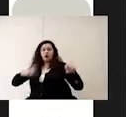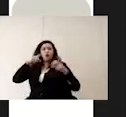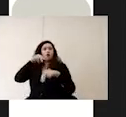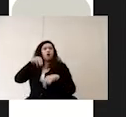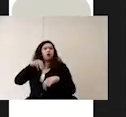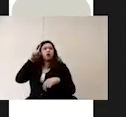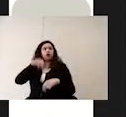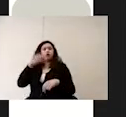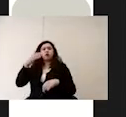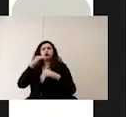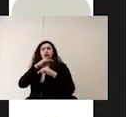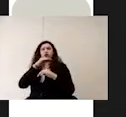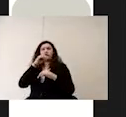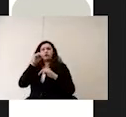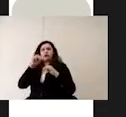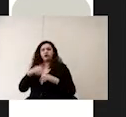distancia una de otra